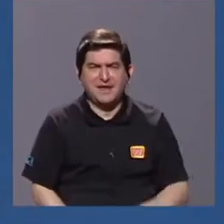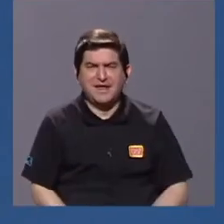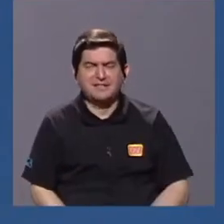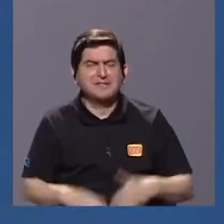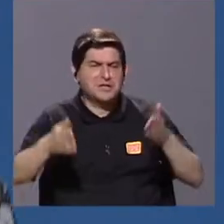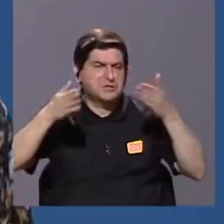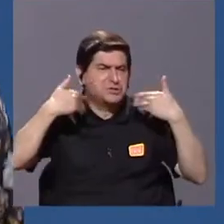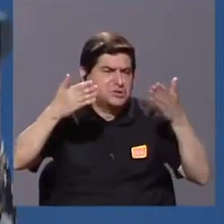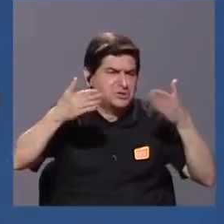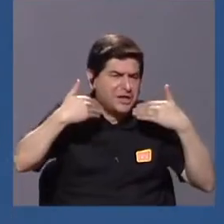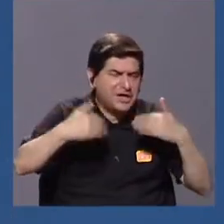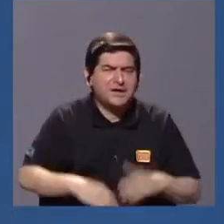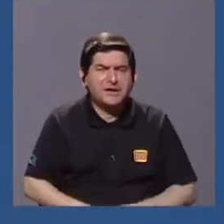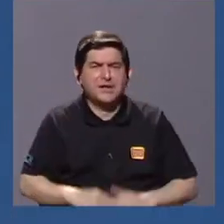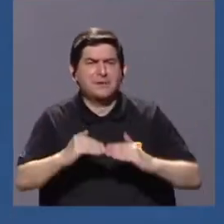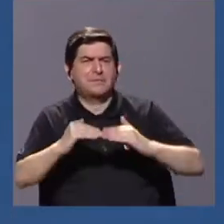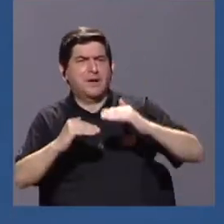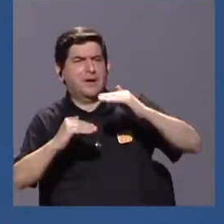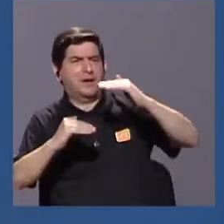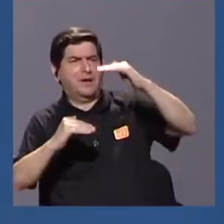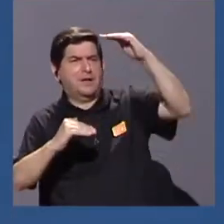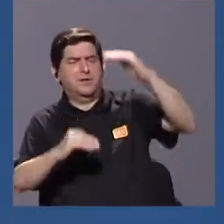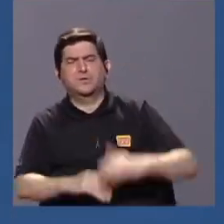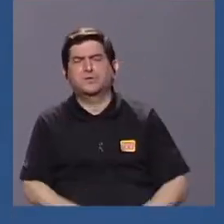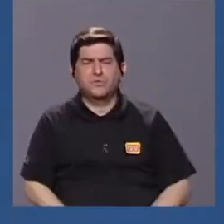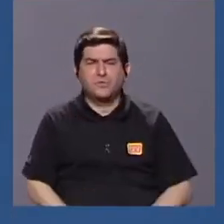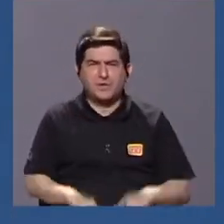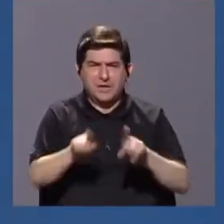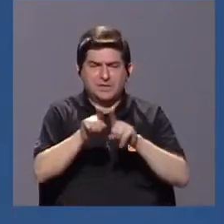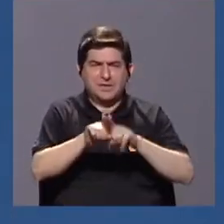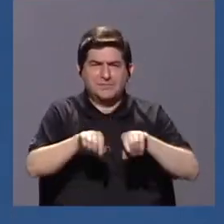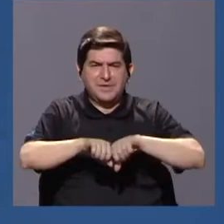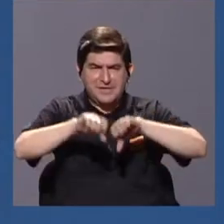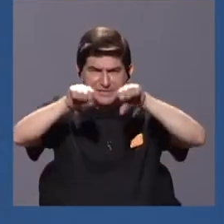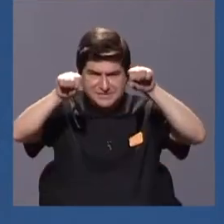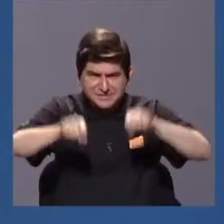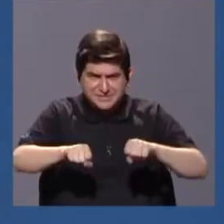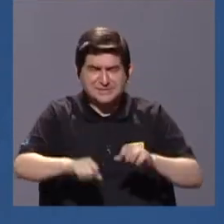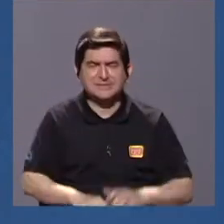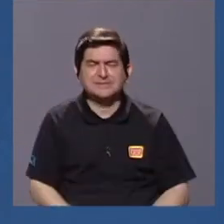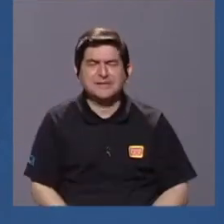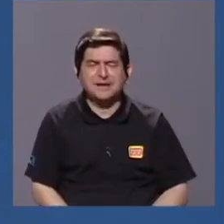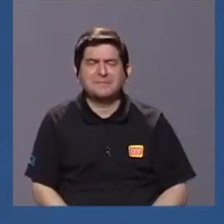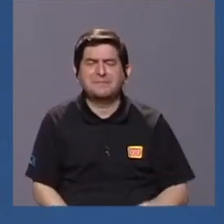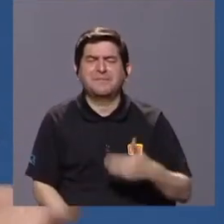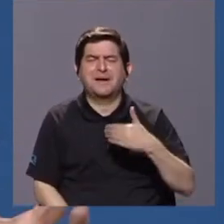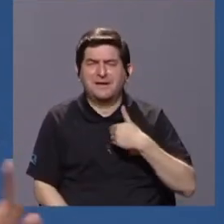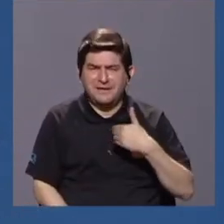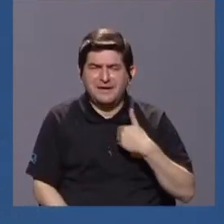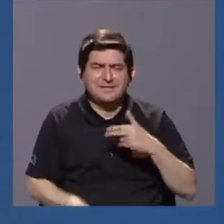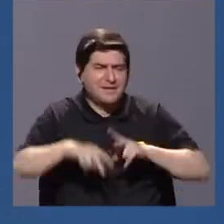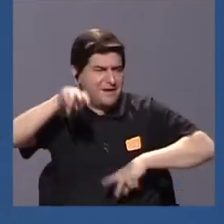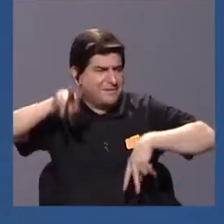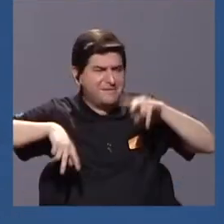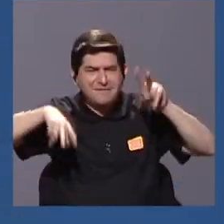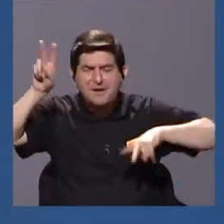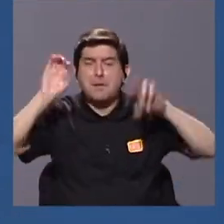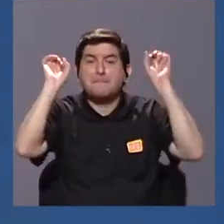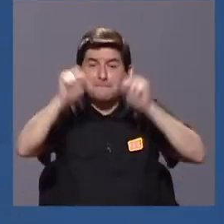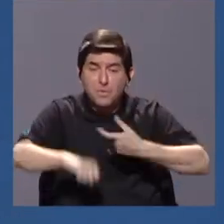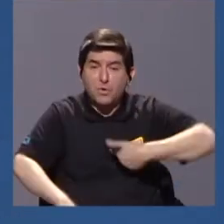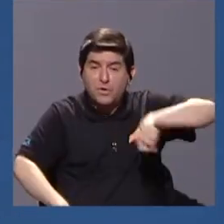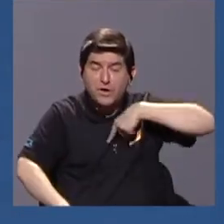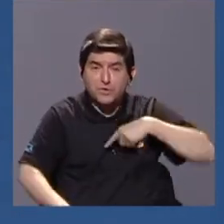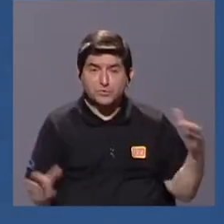climáticas, altitud, estacionalidad, que nos permite favorecer tener muchas variables que podríamos